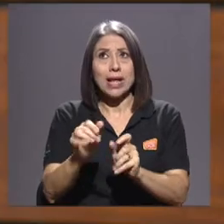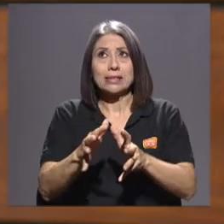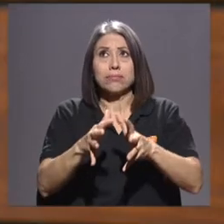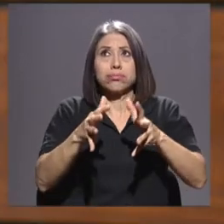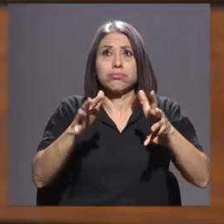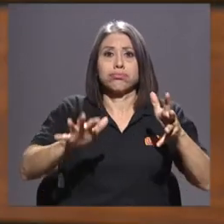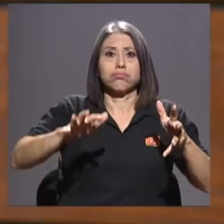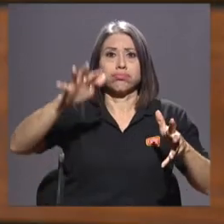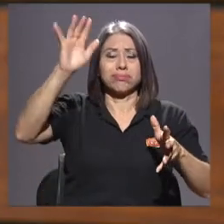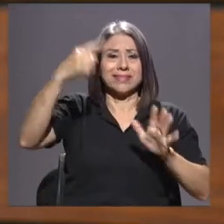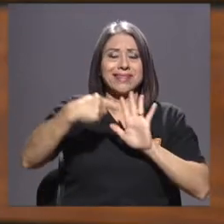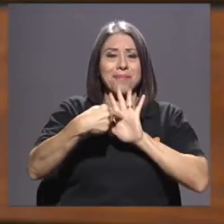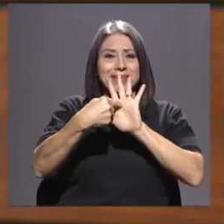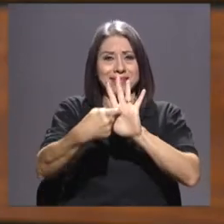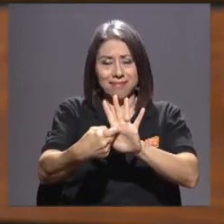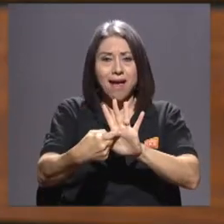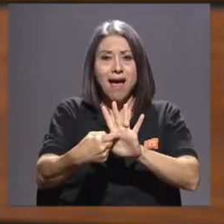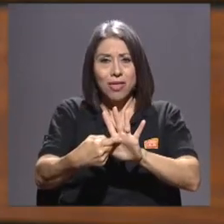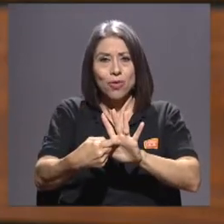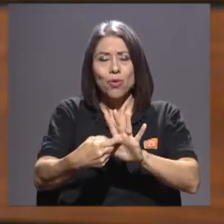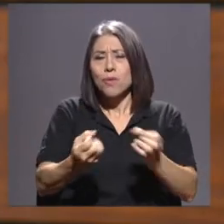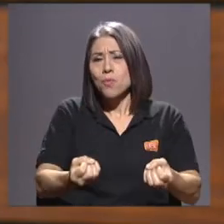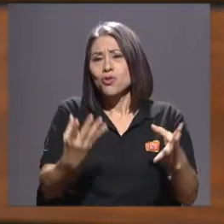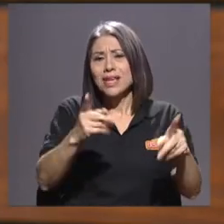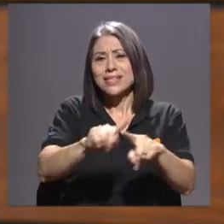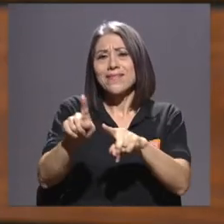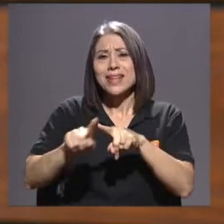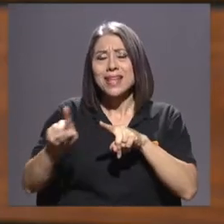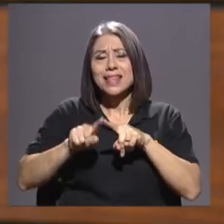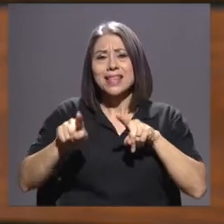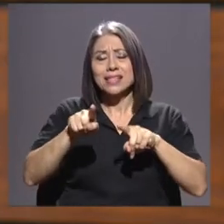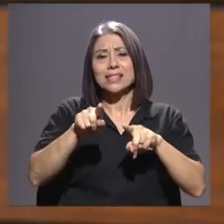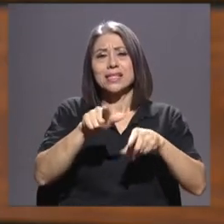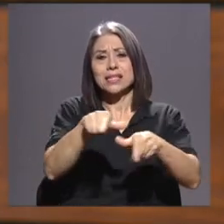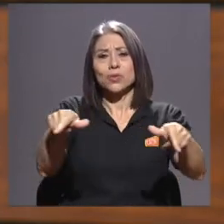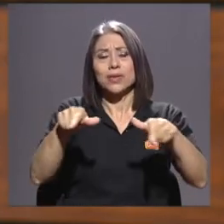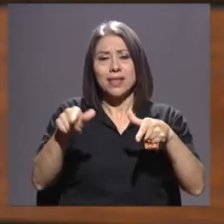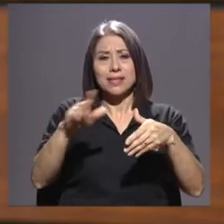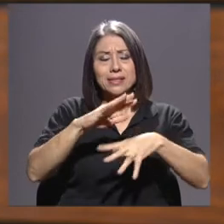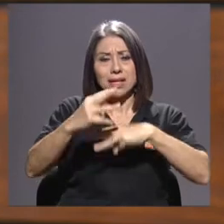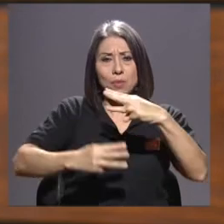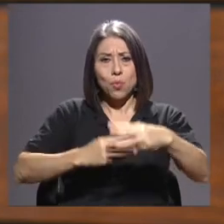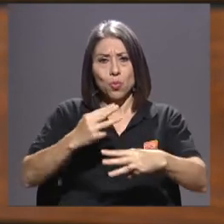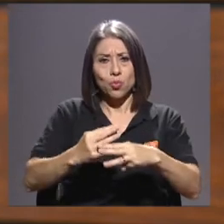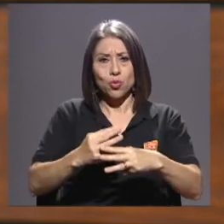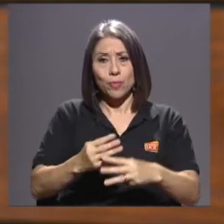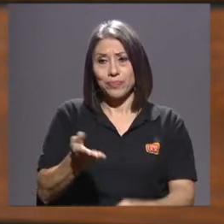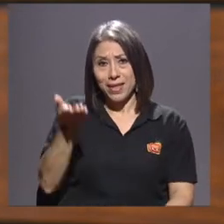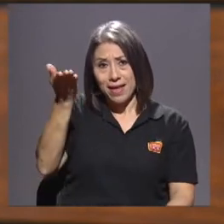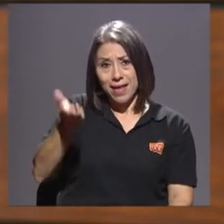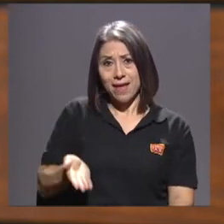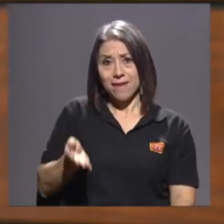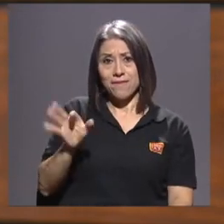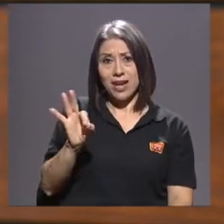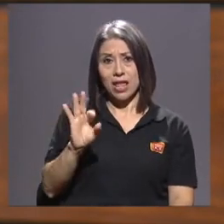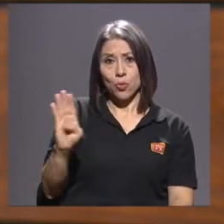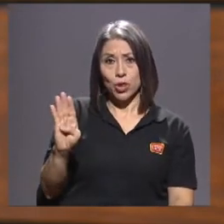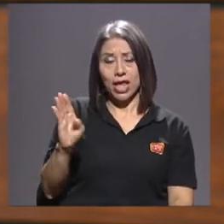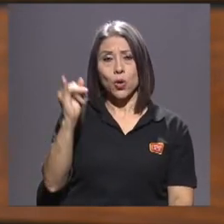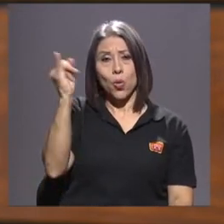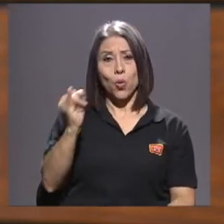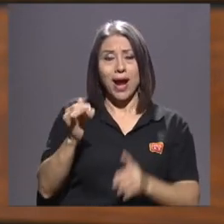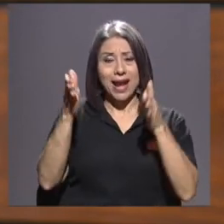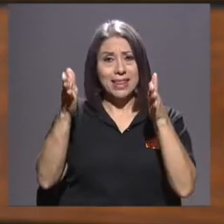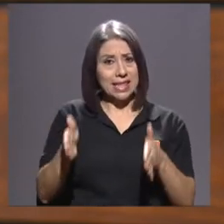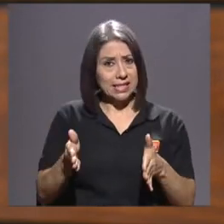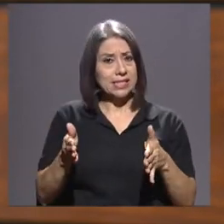se han presentado en muchas ciudades del mundo. Entonces, es un artista que se ha ganado un lugar